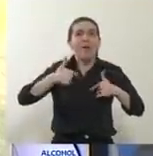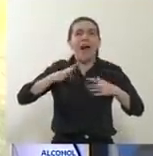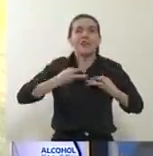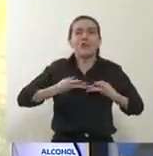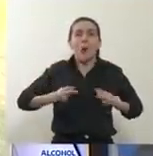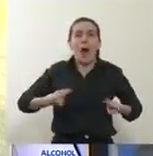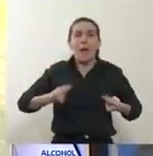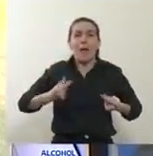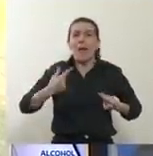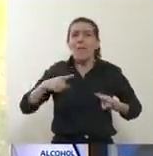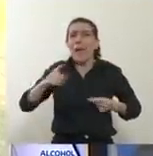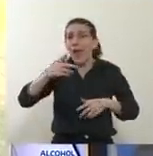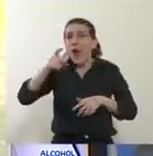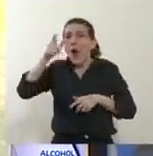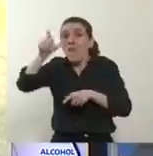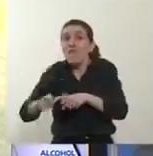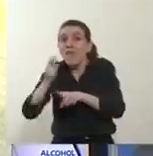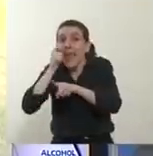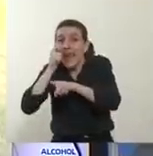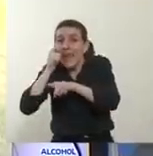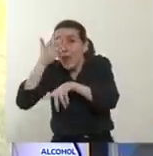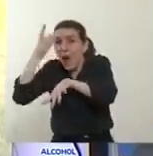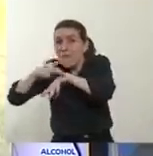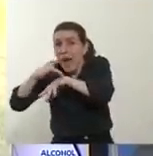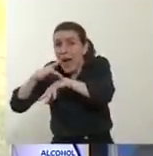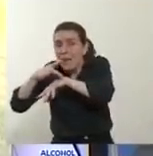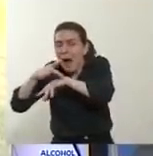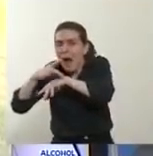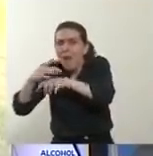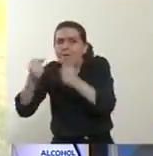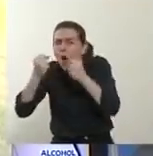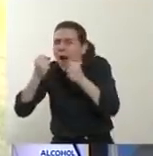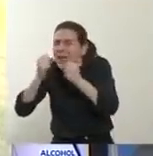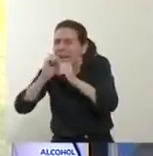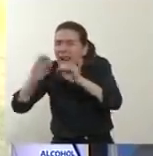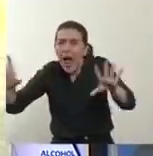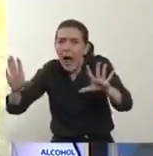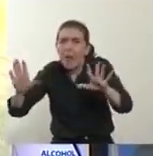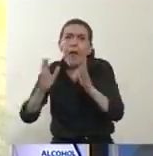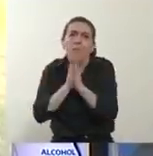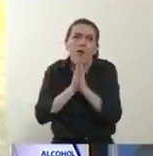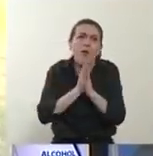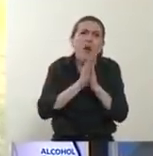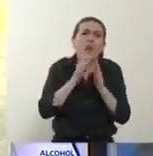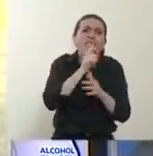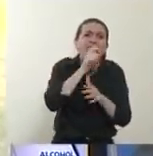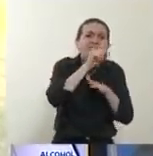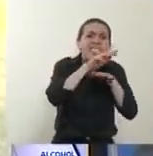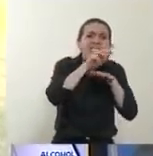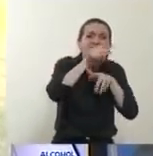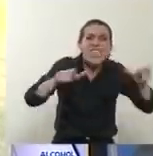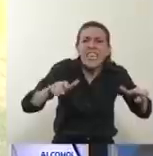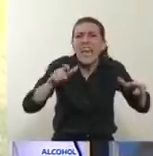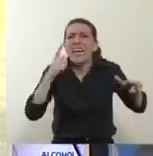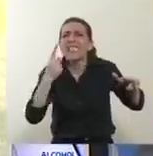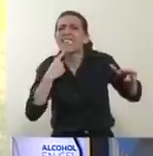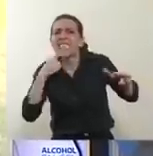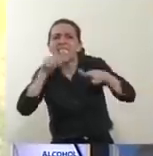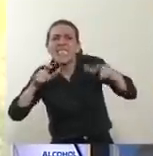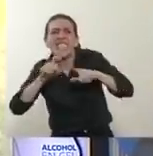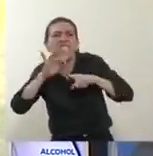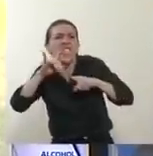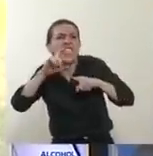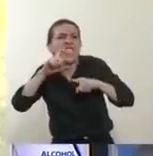adultos mayores. Entonces, chicos, chicas, chiques, les pido por favor, hagamos ese esfuerzo.